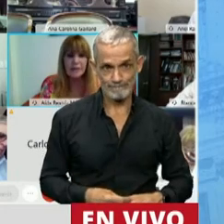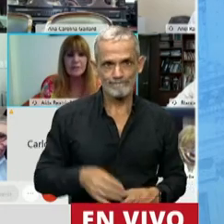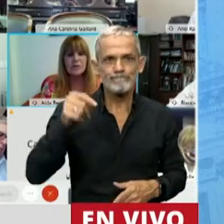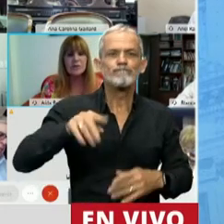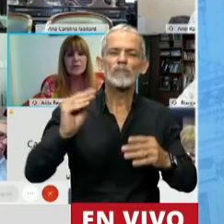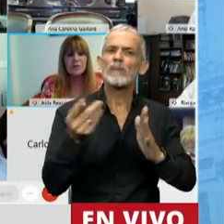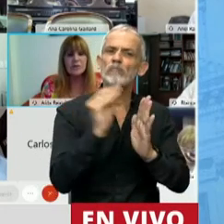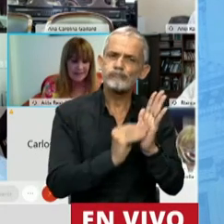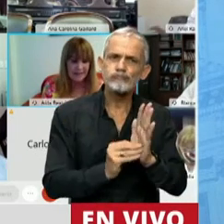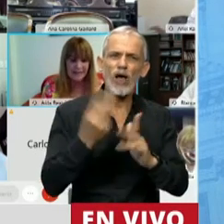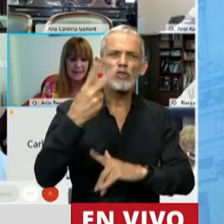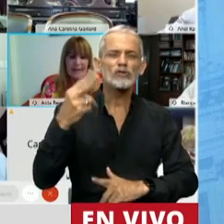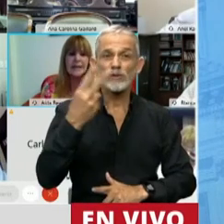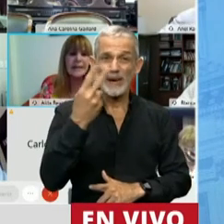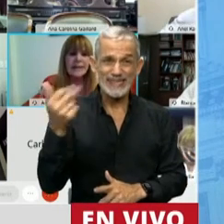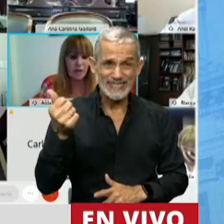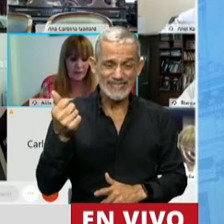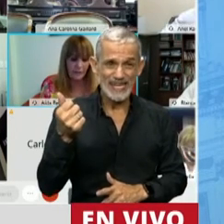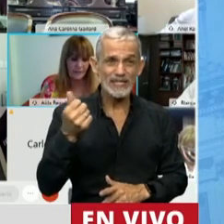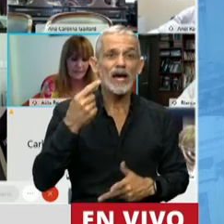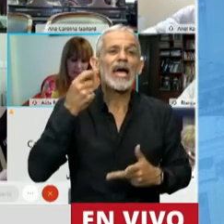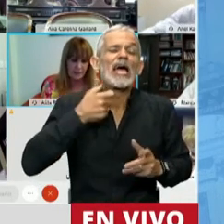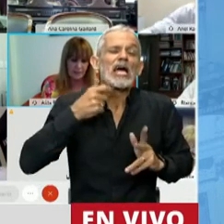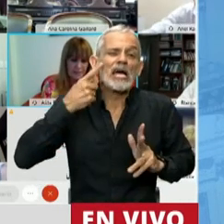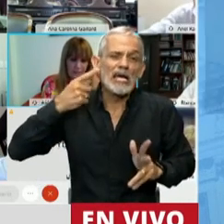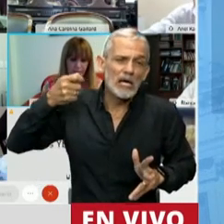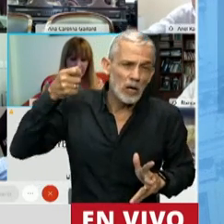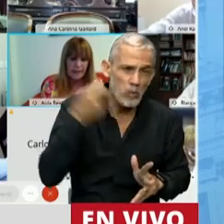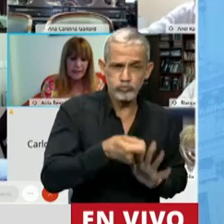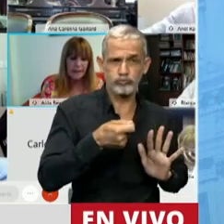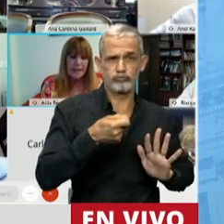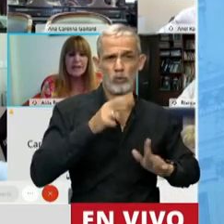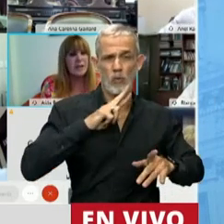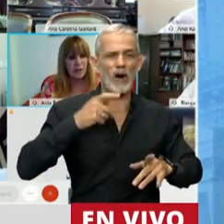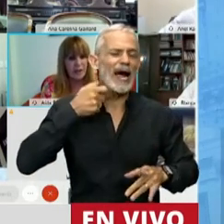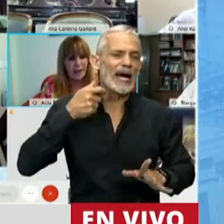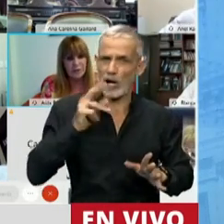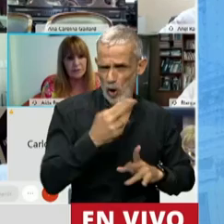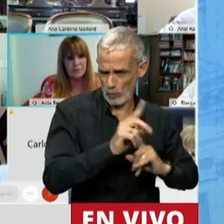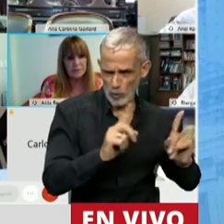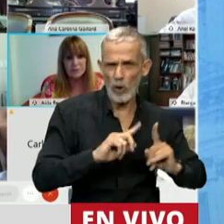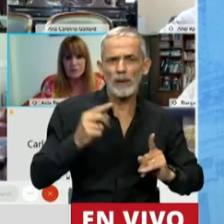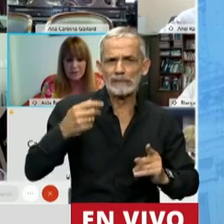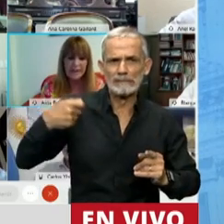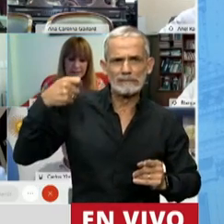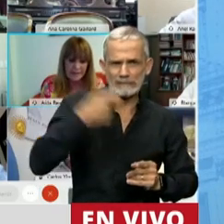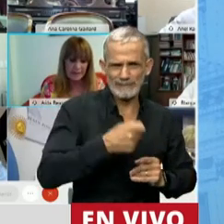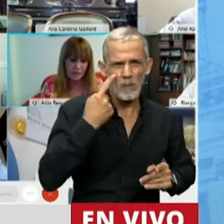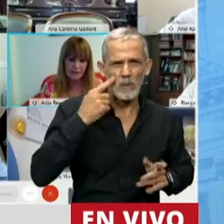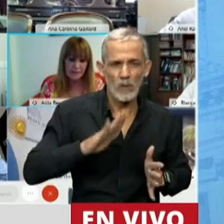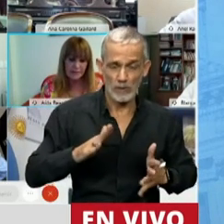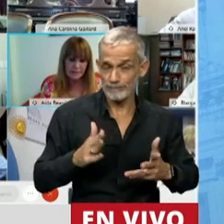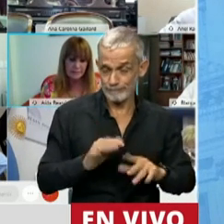registraron 226 intentos de femicidio. Estos datos son